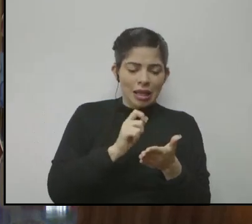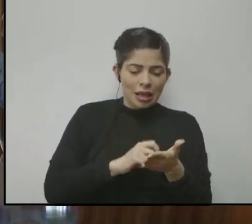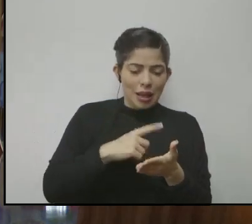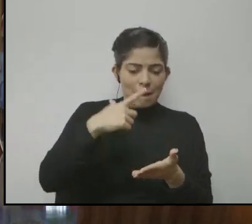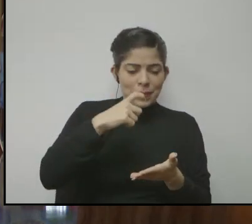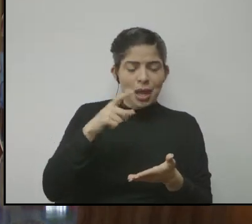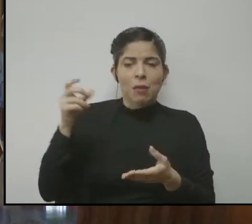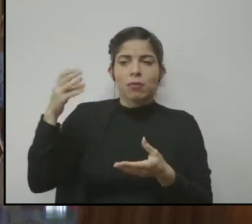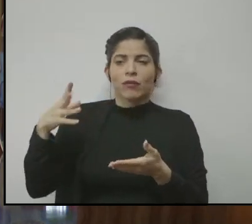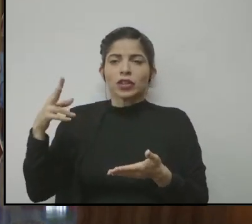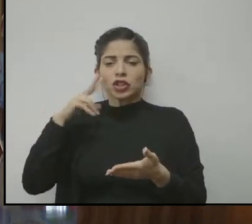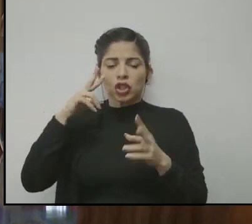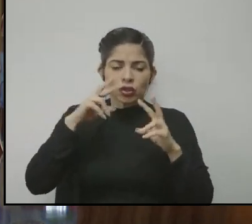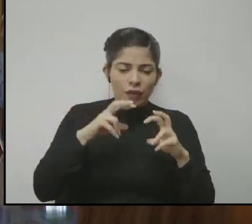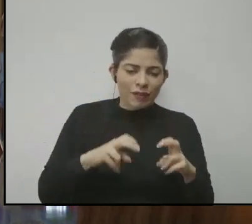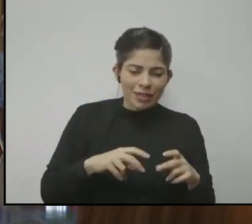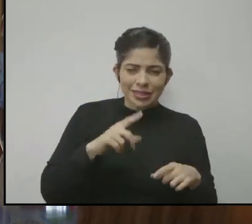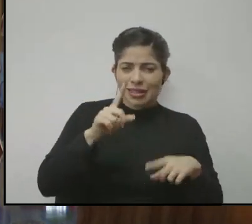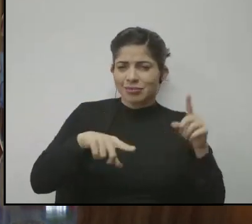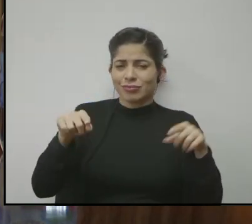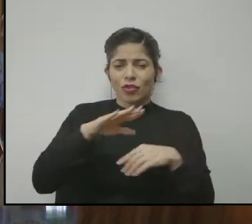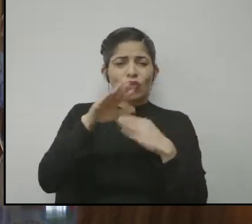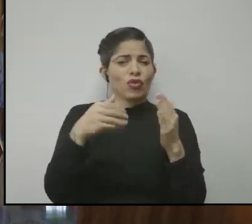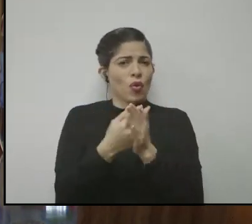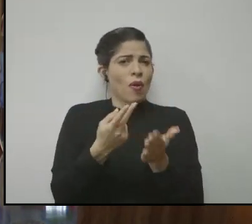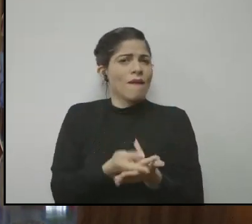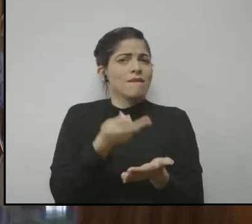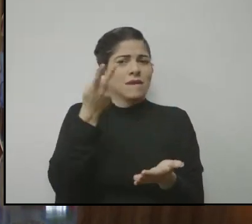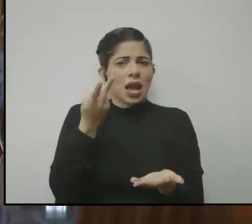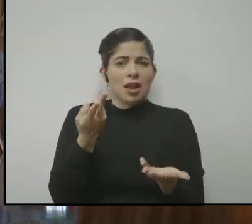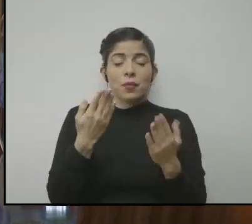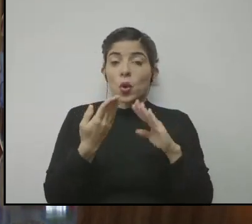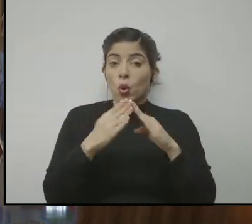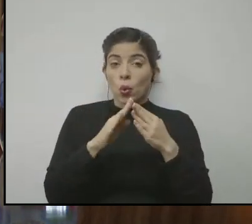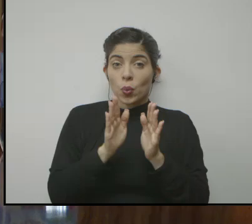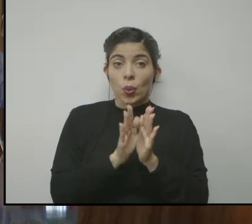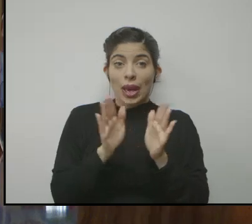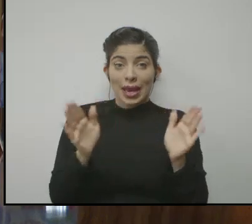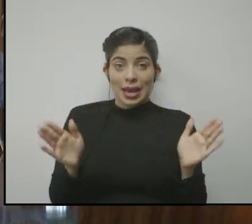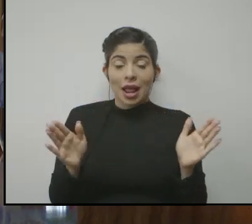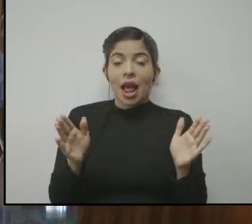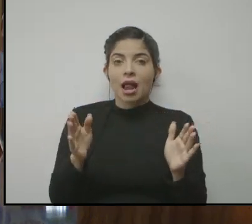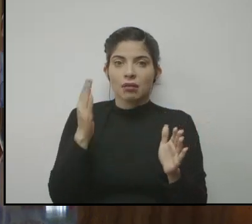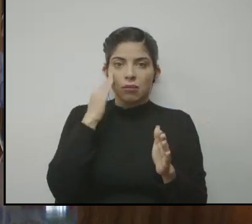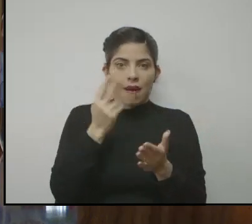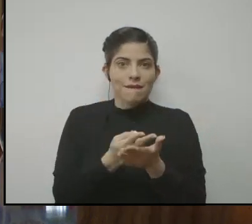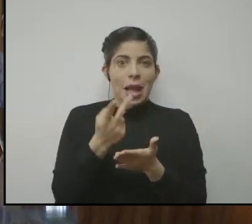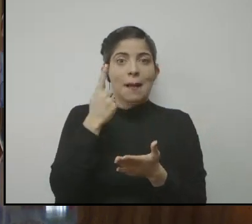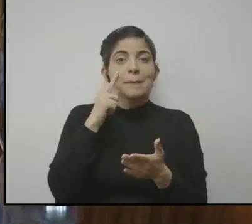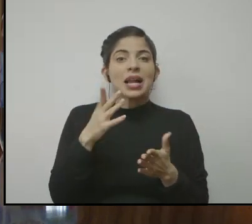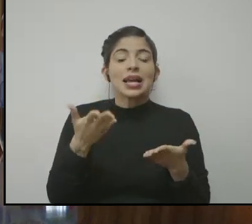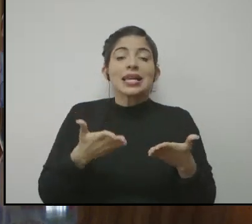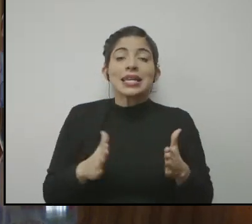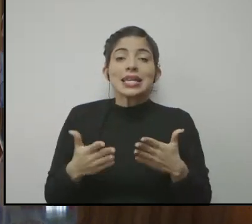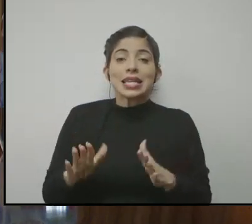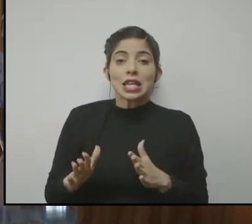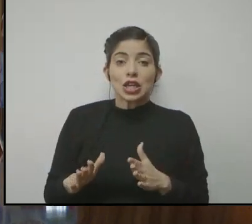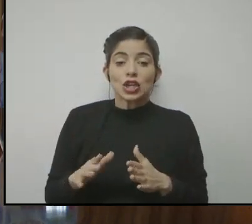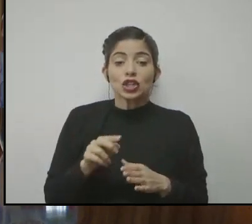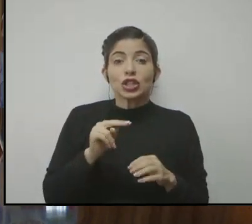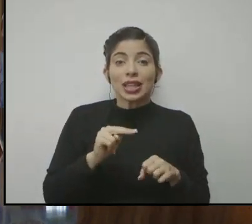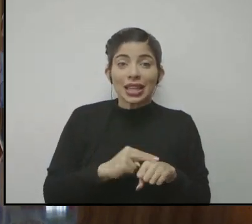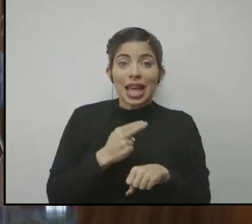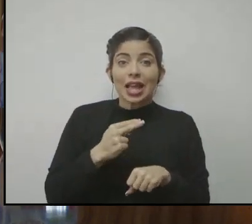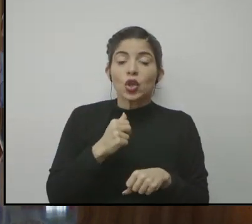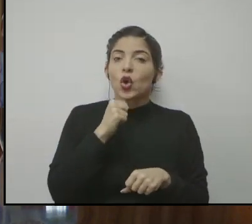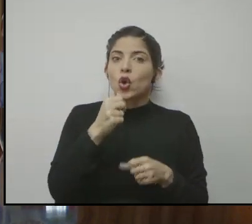docente la revisa, así es que todo eso es válido, señor presidente y la comunidad en general para que nuestros hijos y nuestras hijas, nuestros